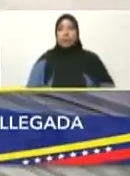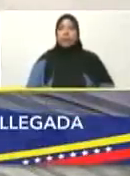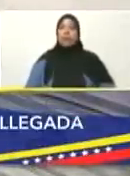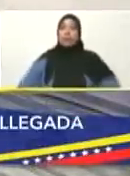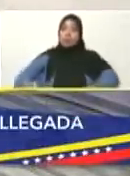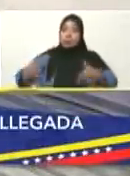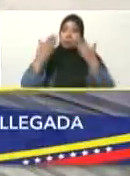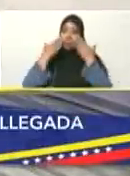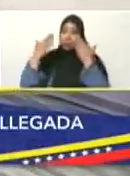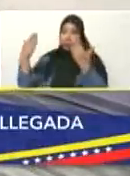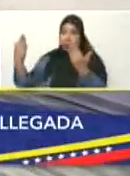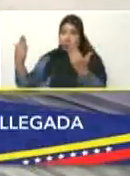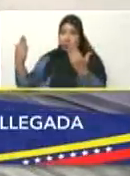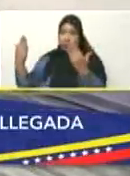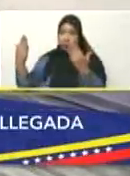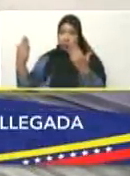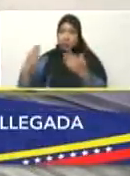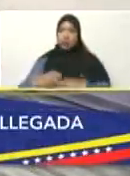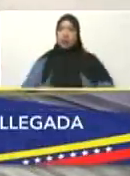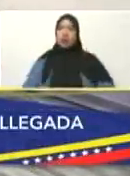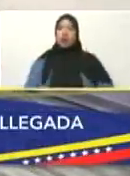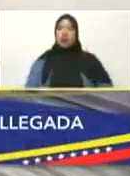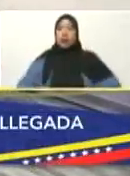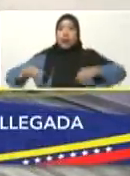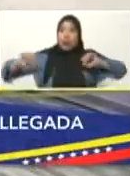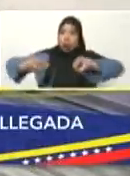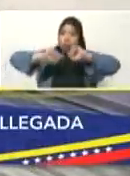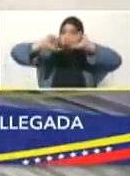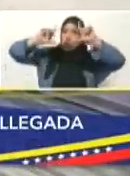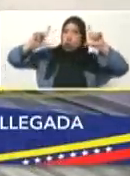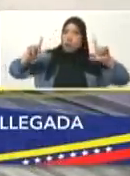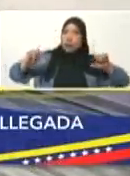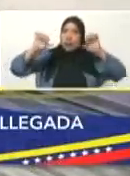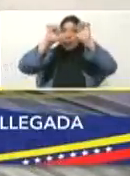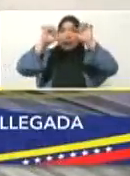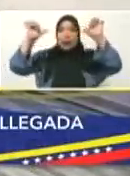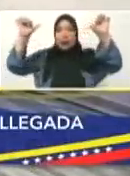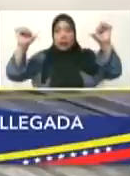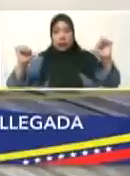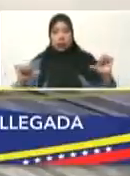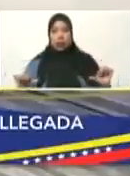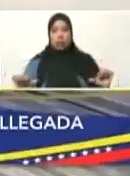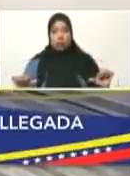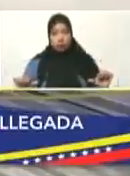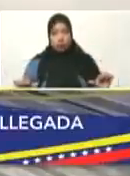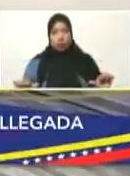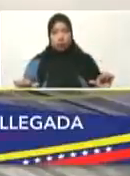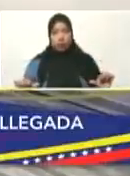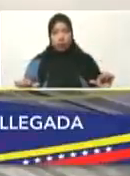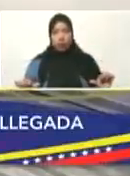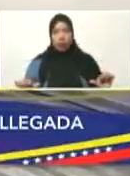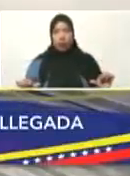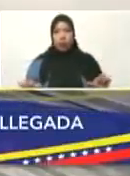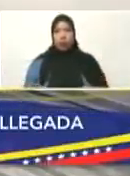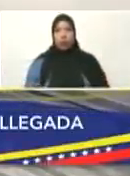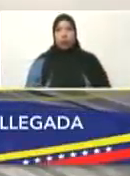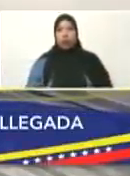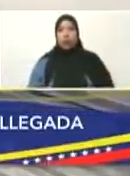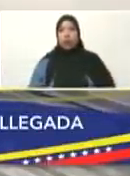Efectivamente, lo sorprendente de este sistema, lo más